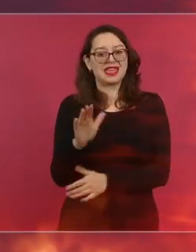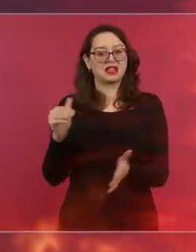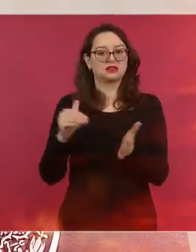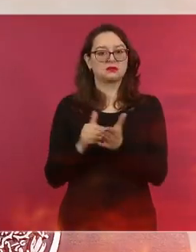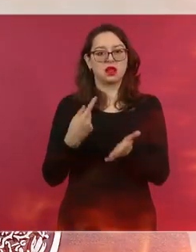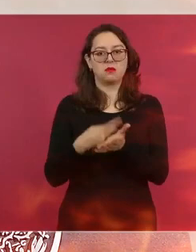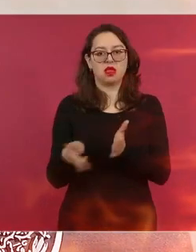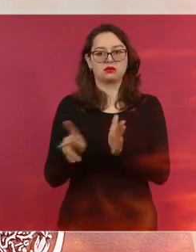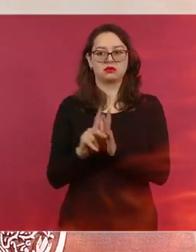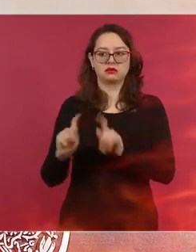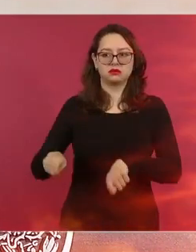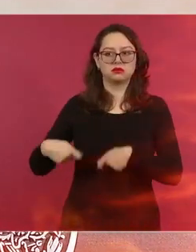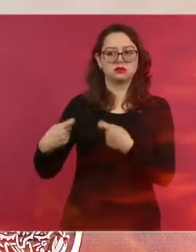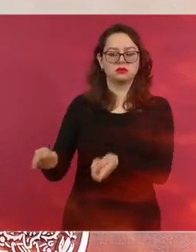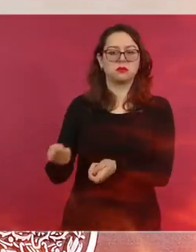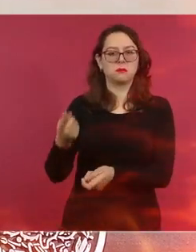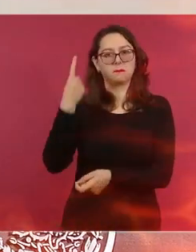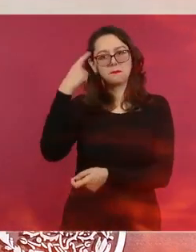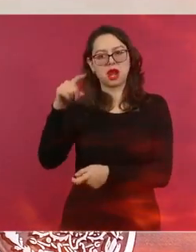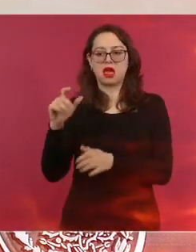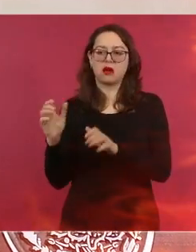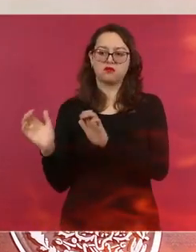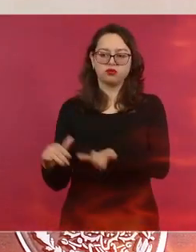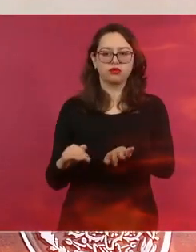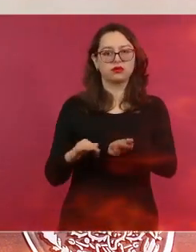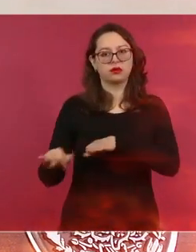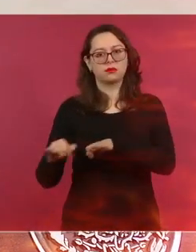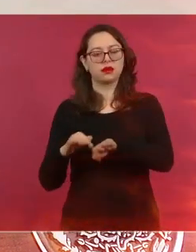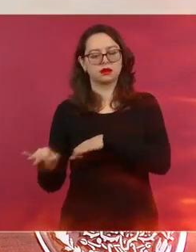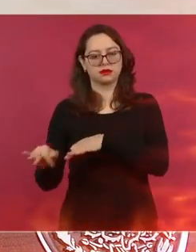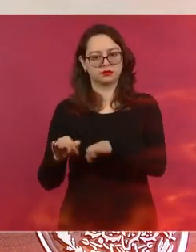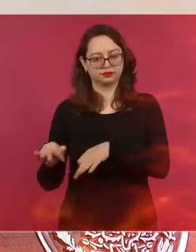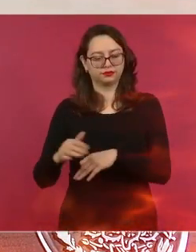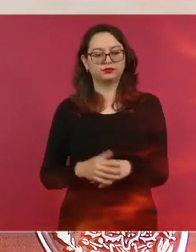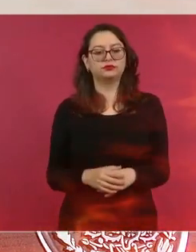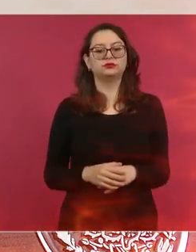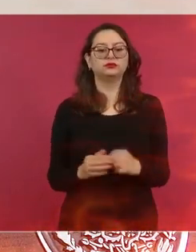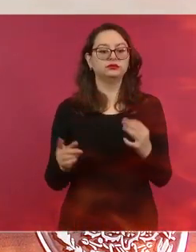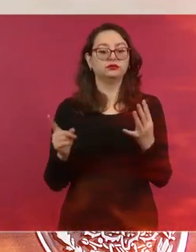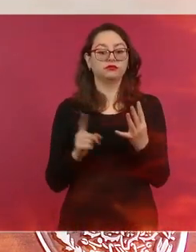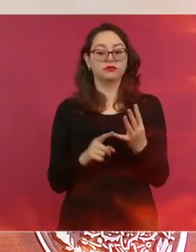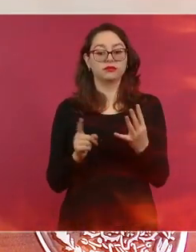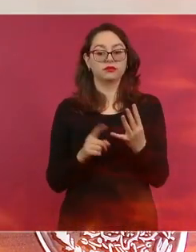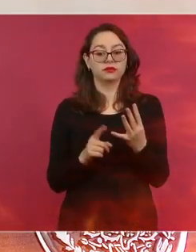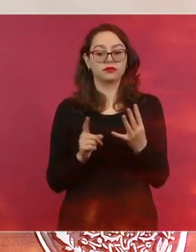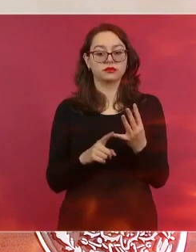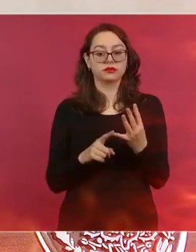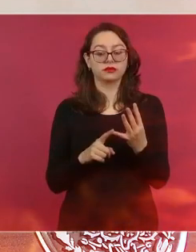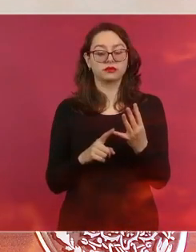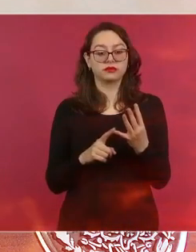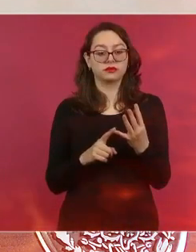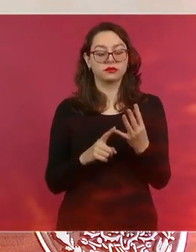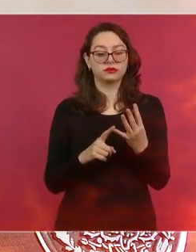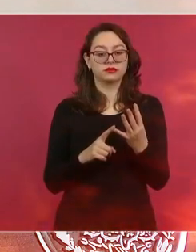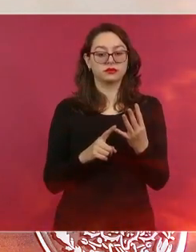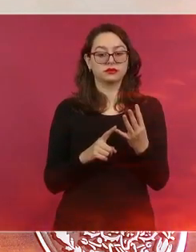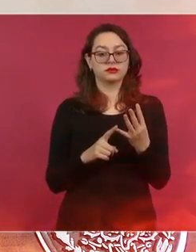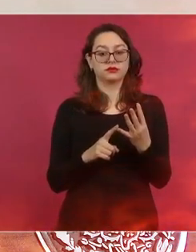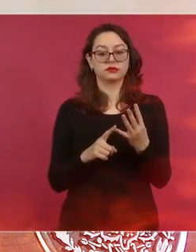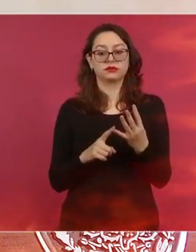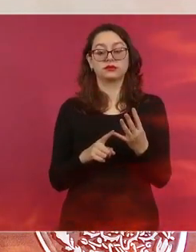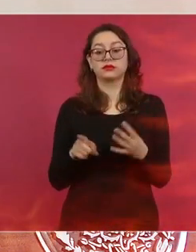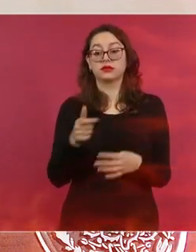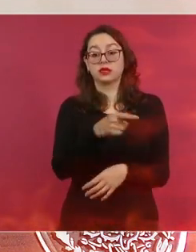gobierno federal va a destinar el presupuesto público de este año, del presupuesto público de este año, 10 mil millones de pesos para el